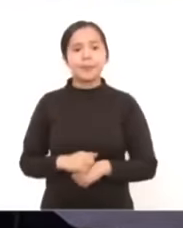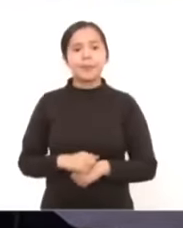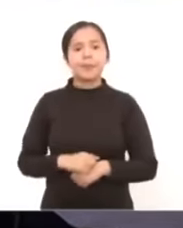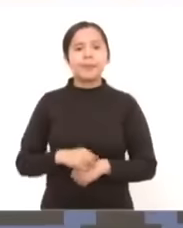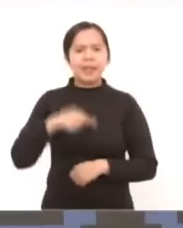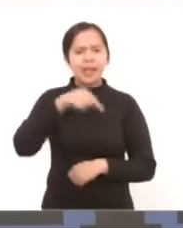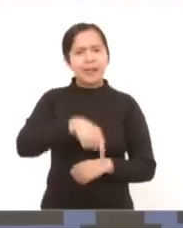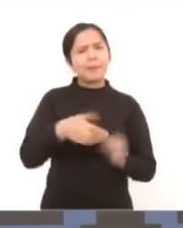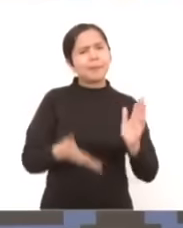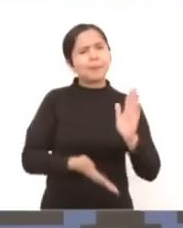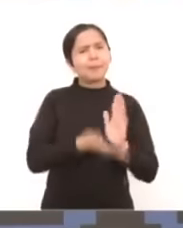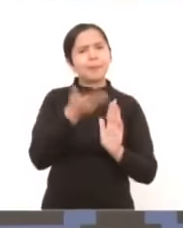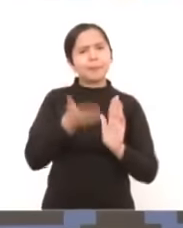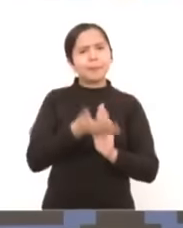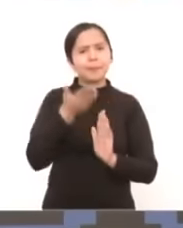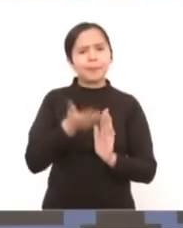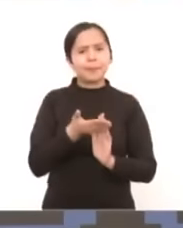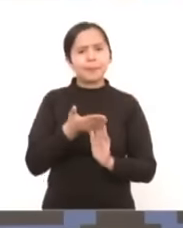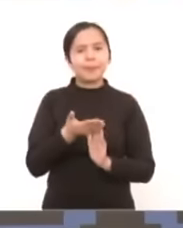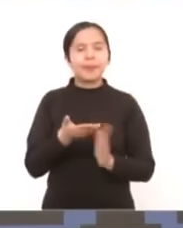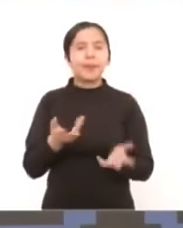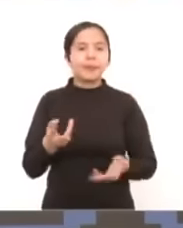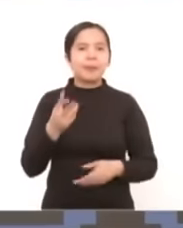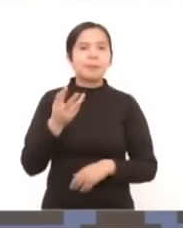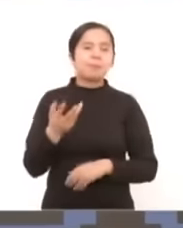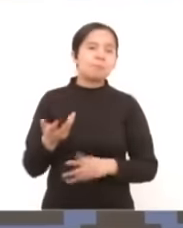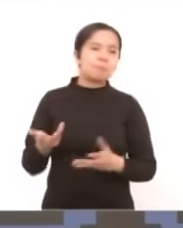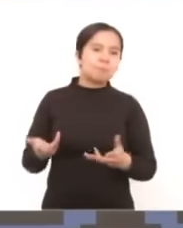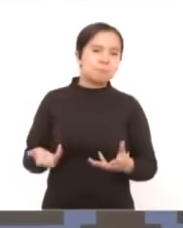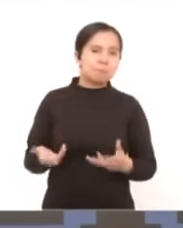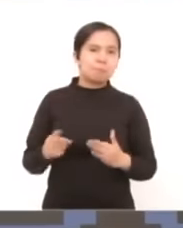obra es, sin duda alguna,